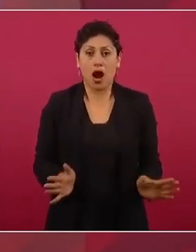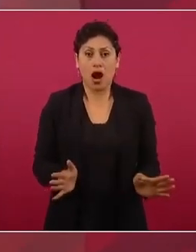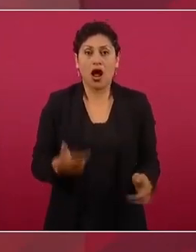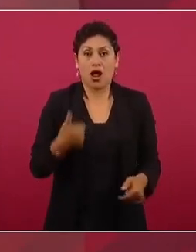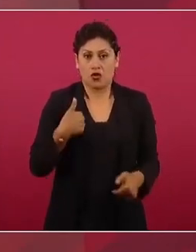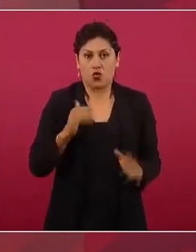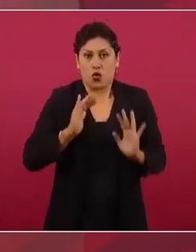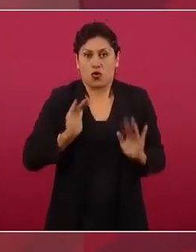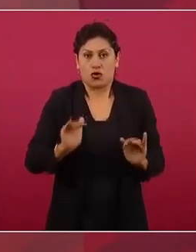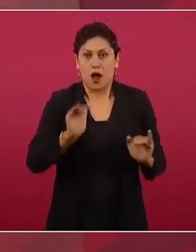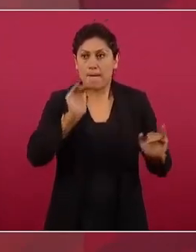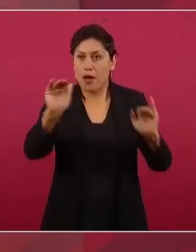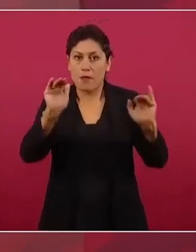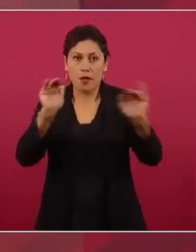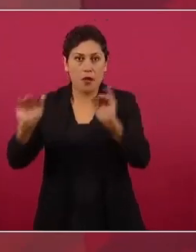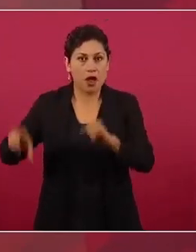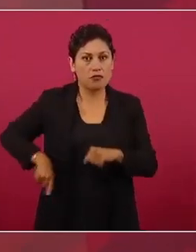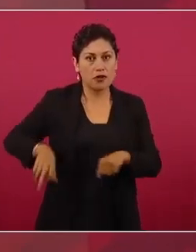otros gobernadores